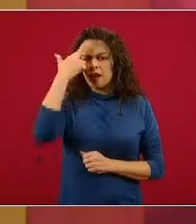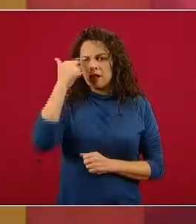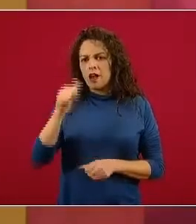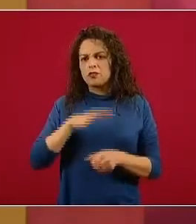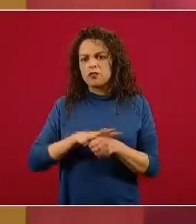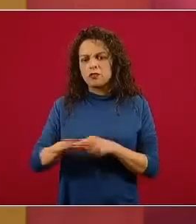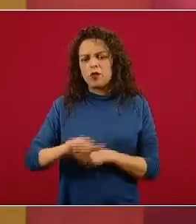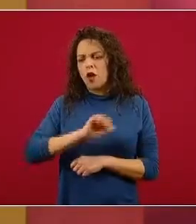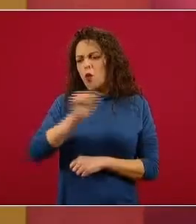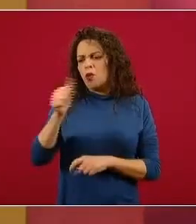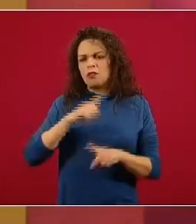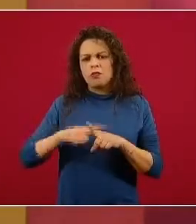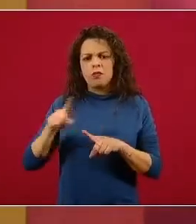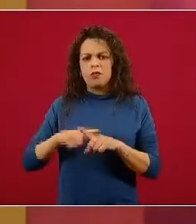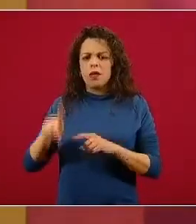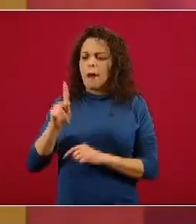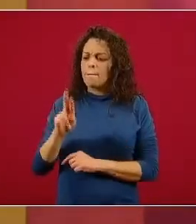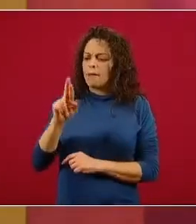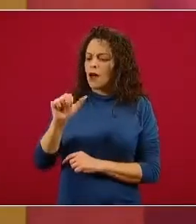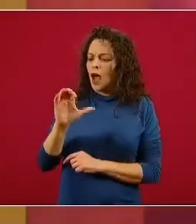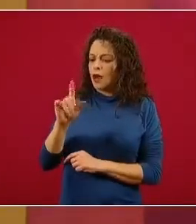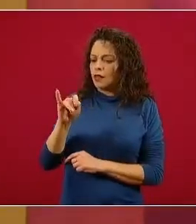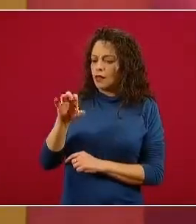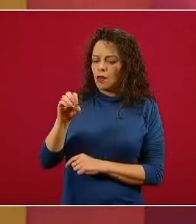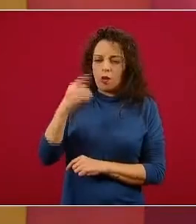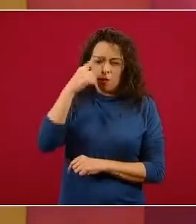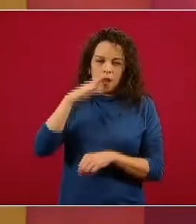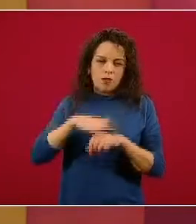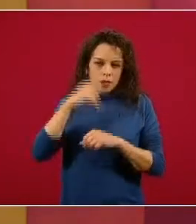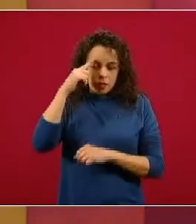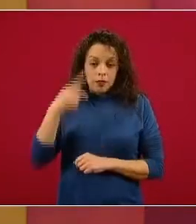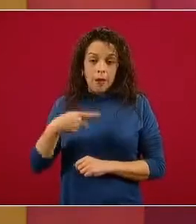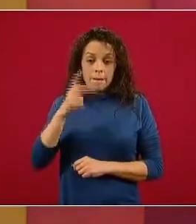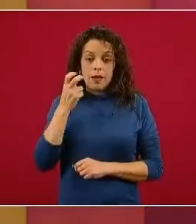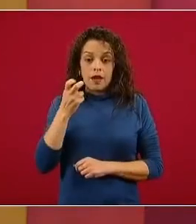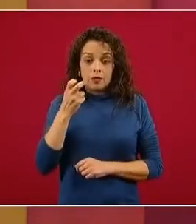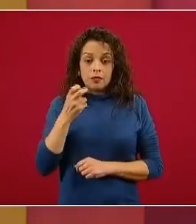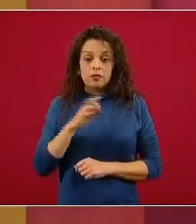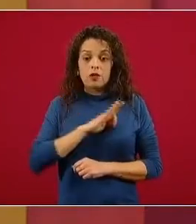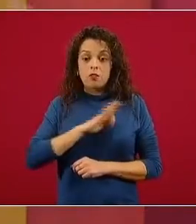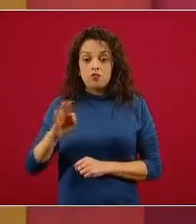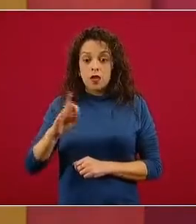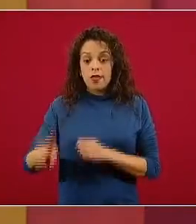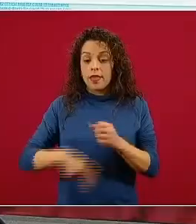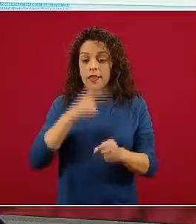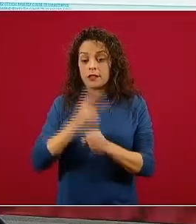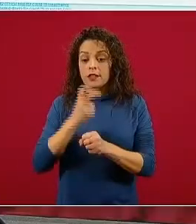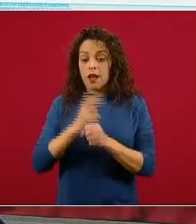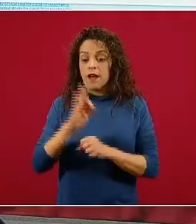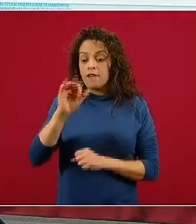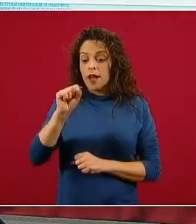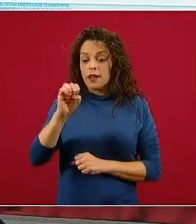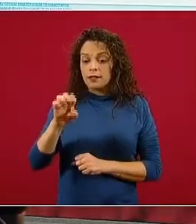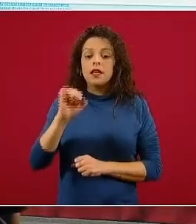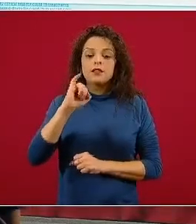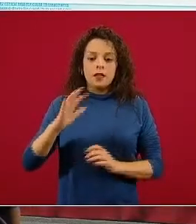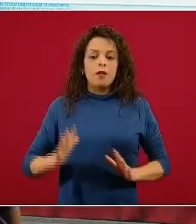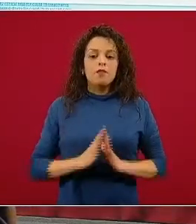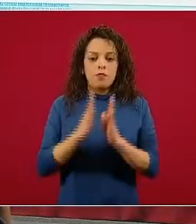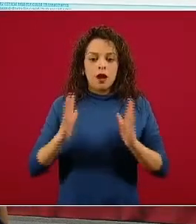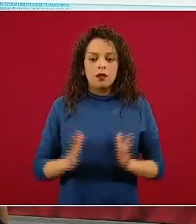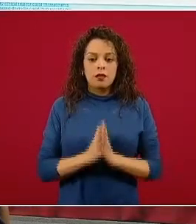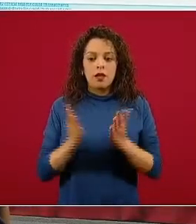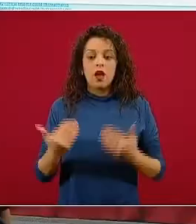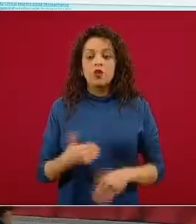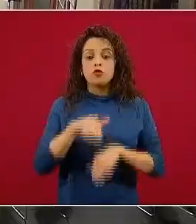de otra razón. Y en este momento evaluamos la posibilidad de participar en la segunda fase del ensayo Solidaridad sobre